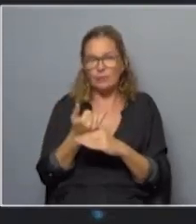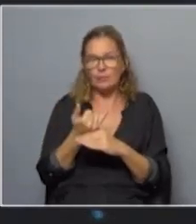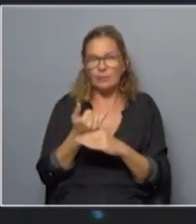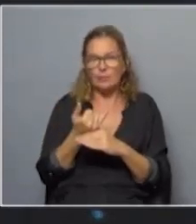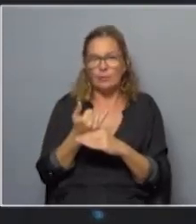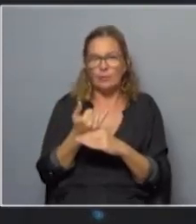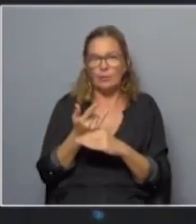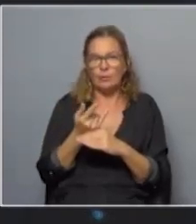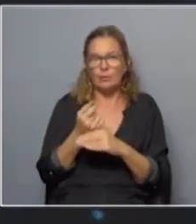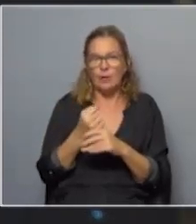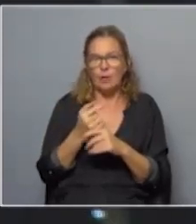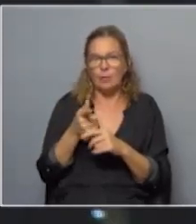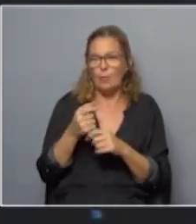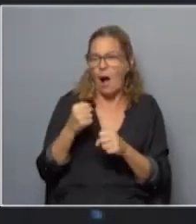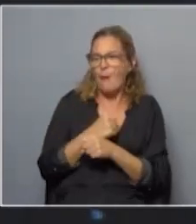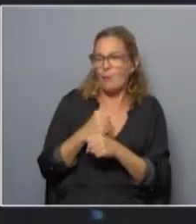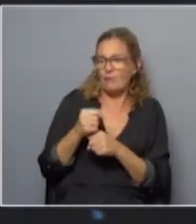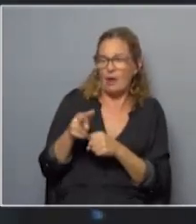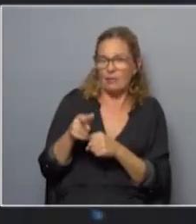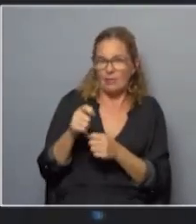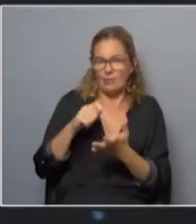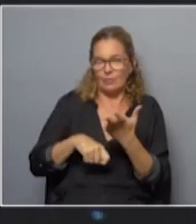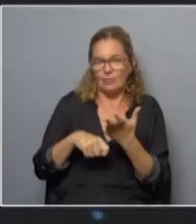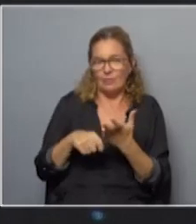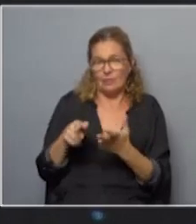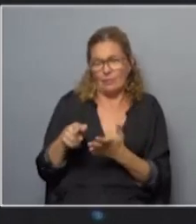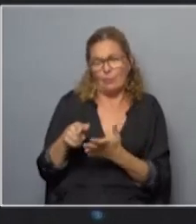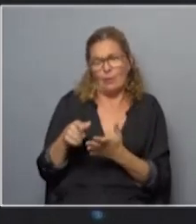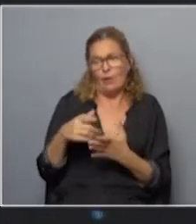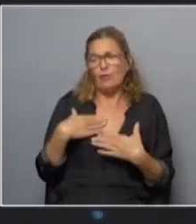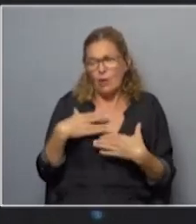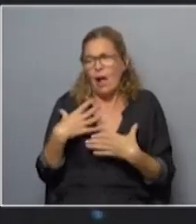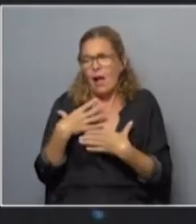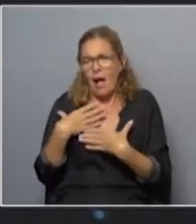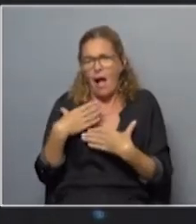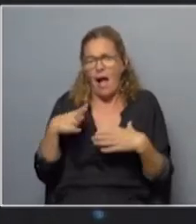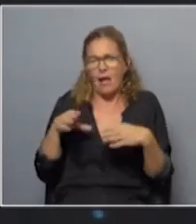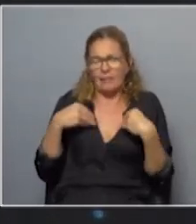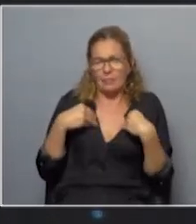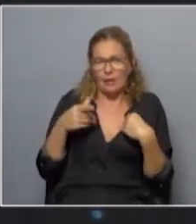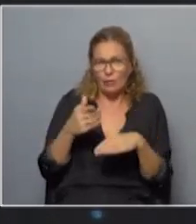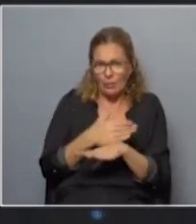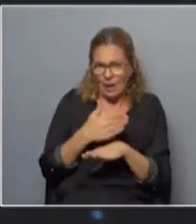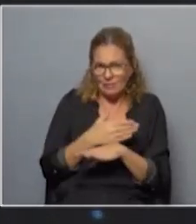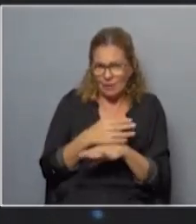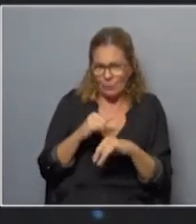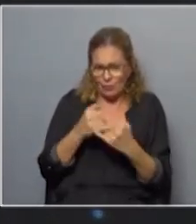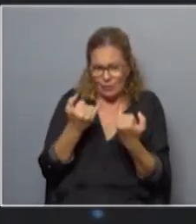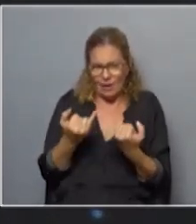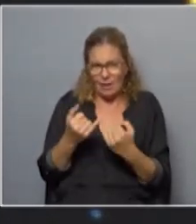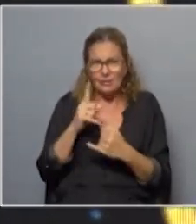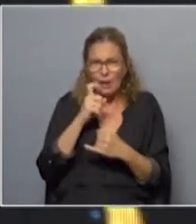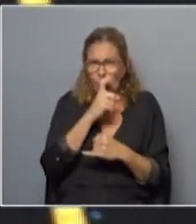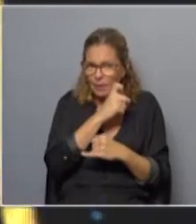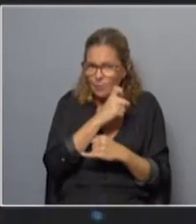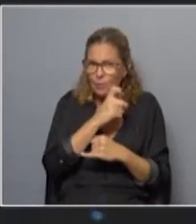el consentimiento voluntario cuando en realidad ese consentimiento tiene que estar previo hace unos días en Tacuarembó se